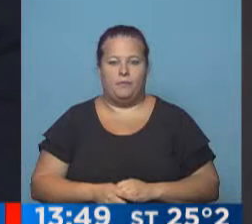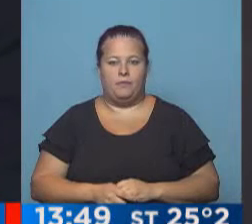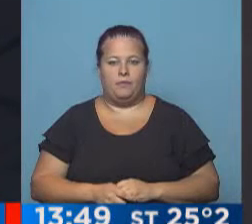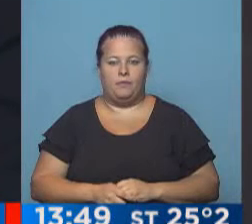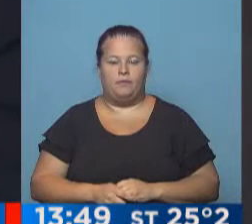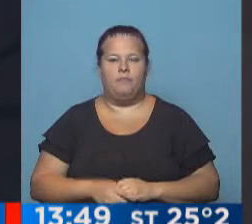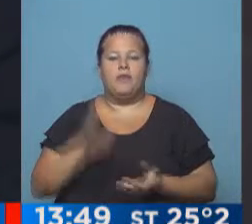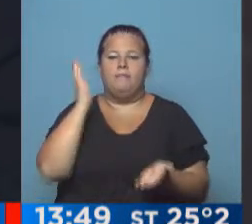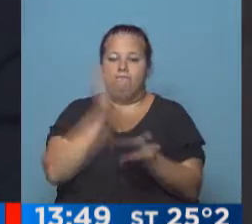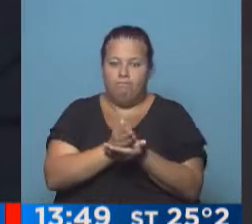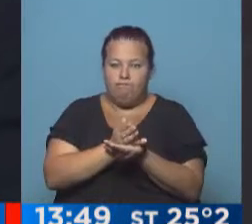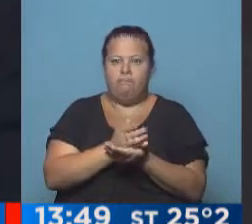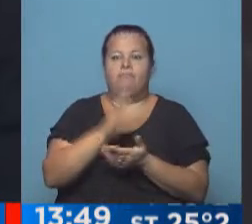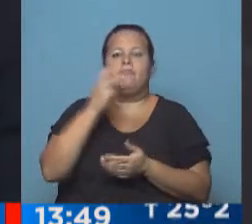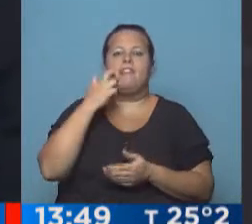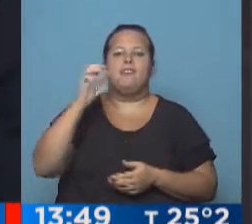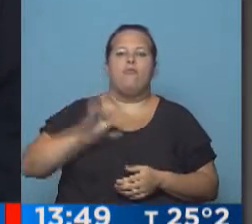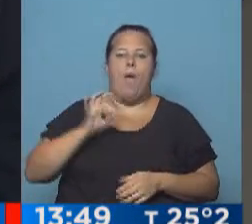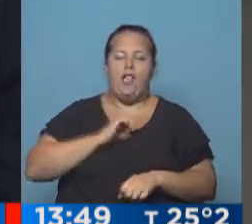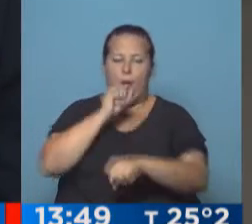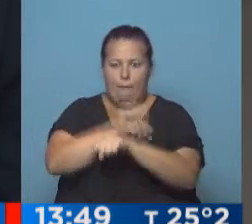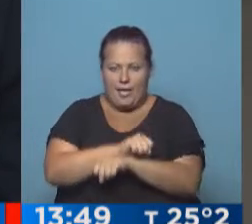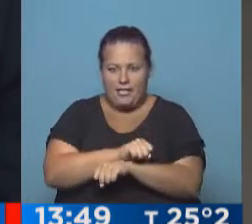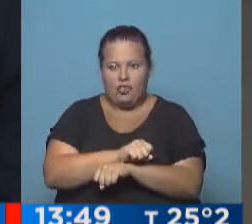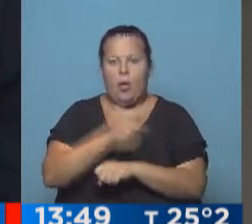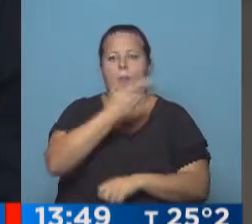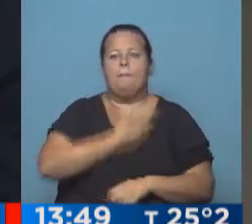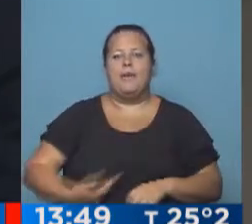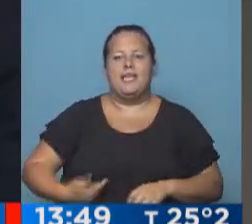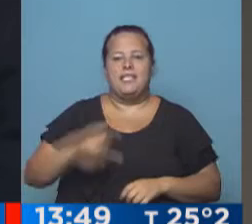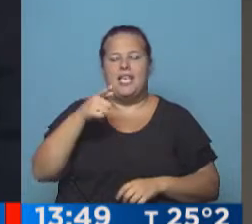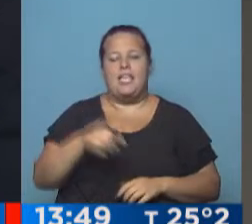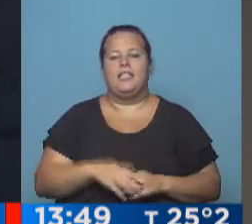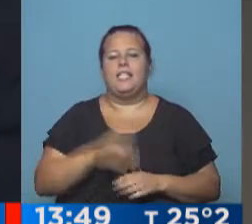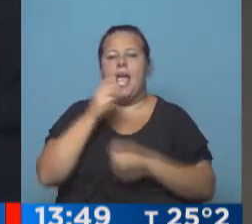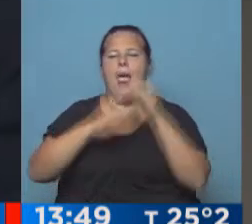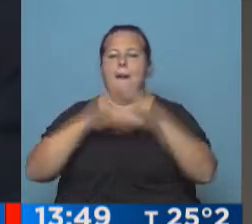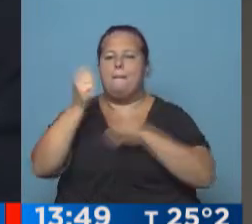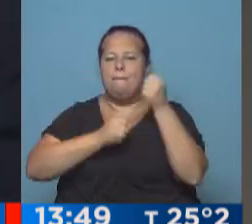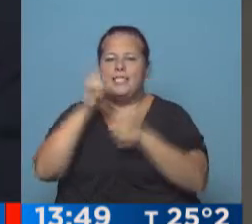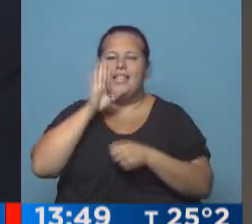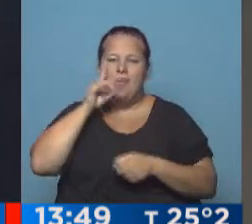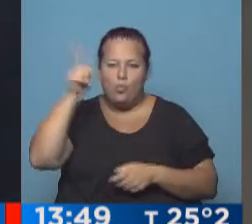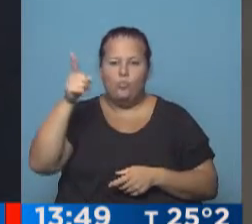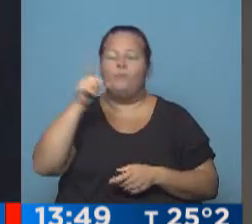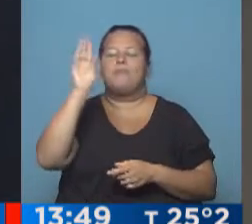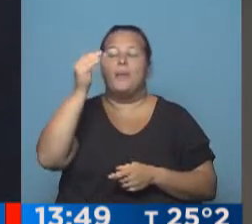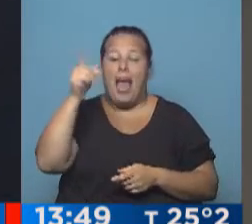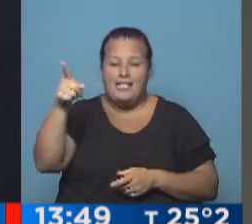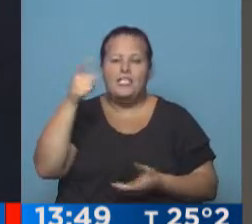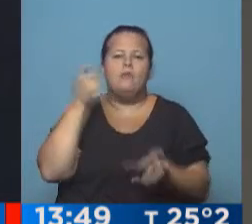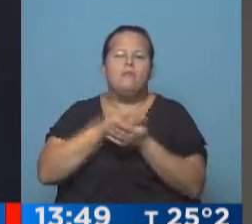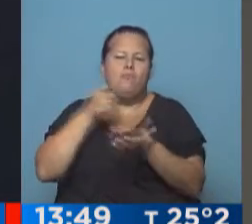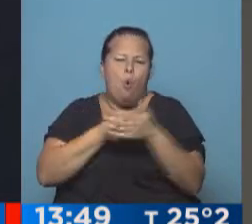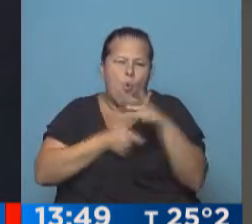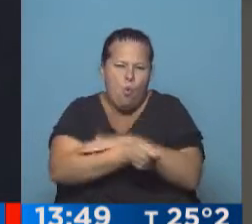Condenaron a más de 19 años de prisión al presidente de Odebrecht, la constructora brasileña, por pagar millonarias